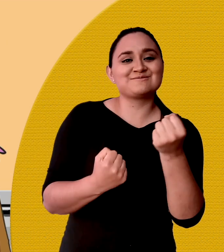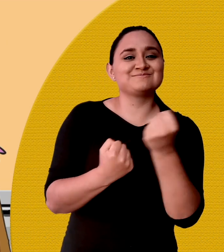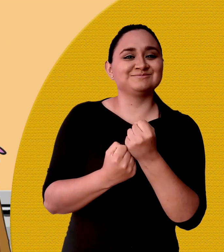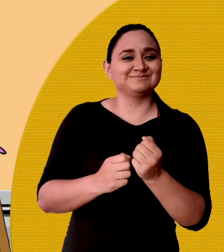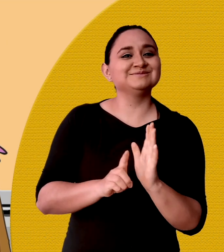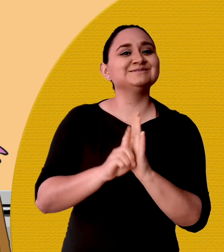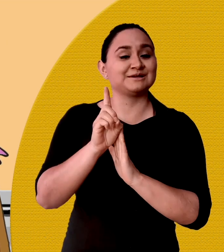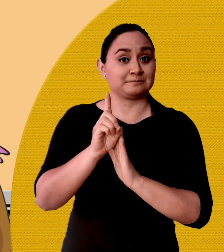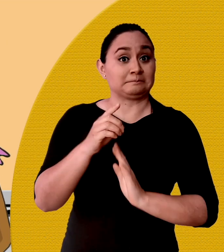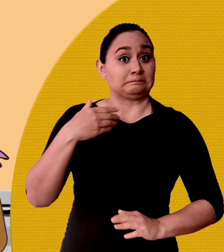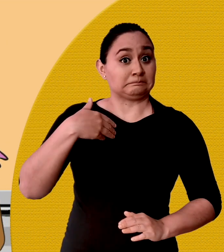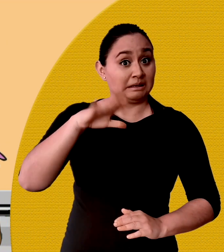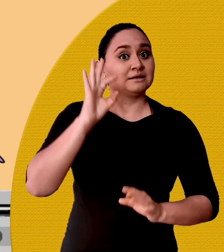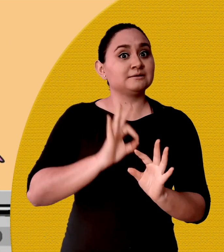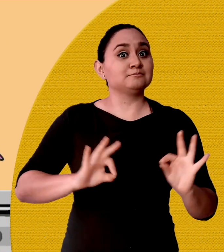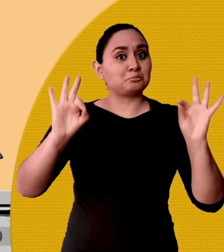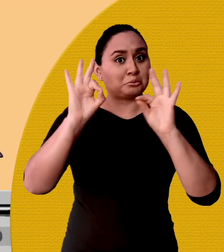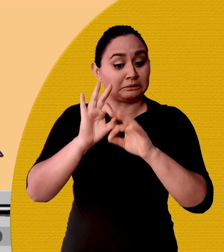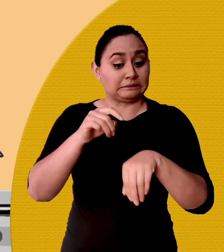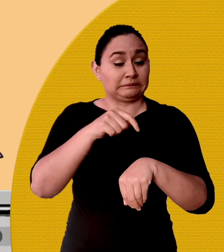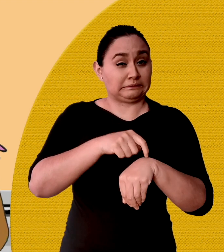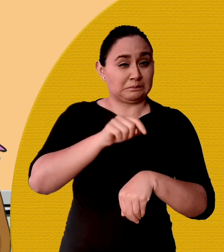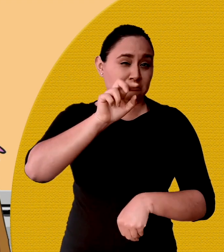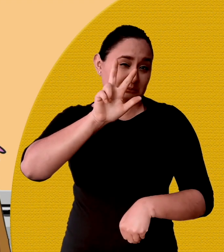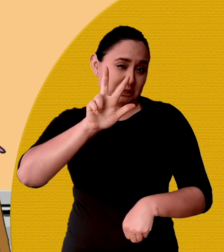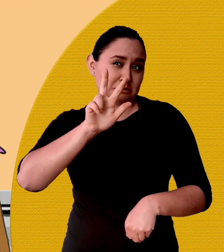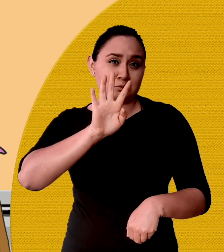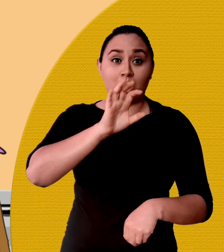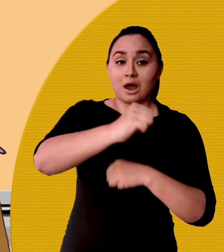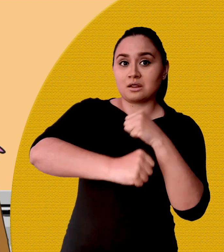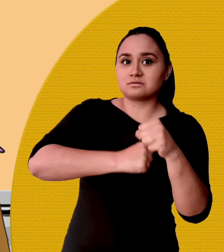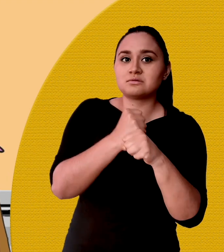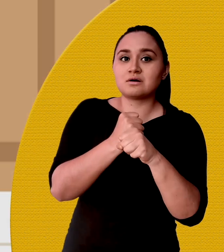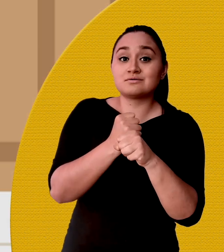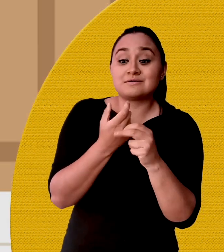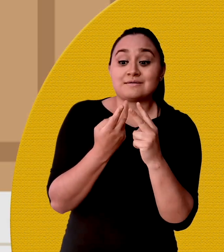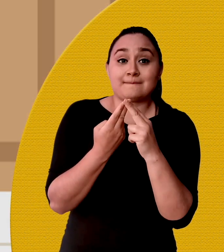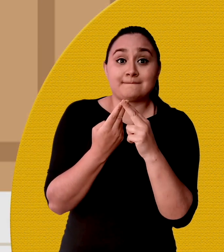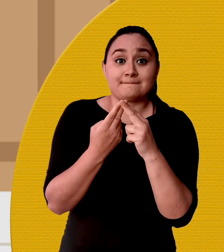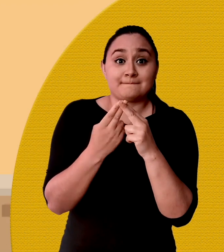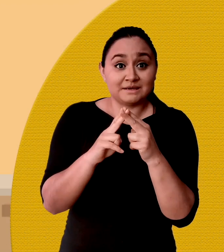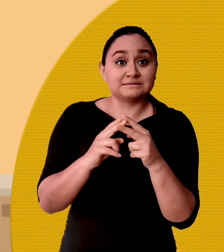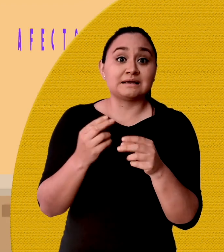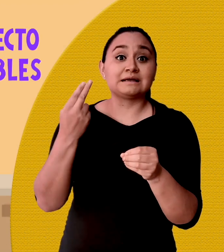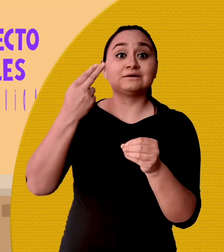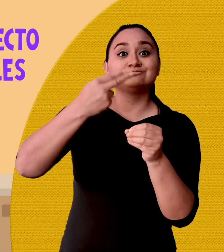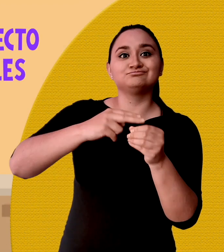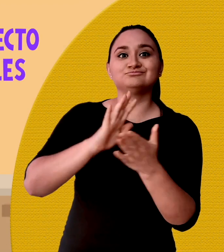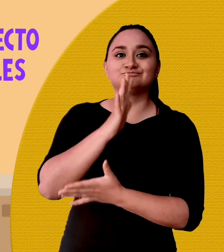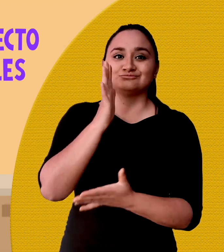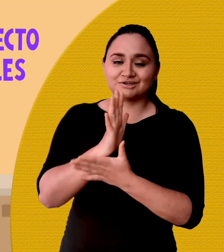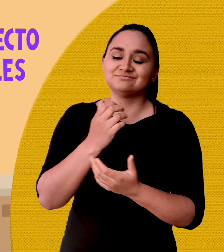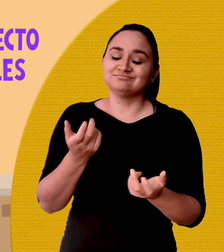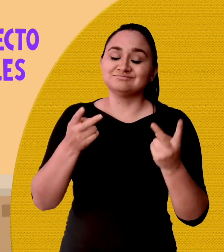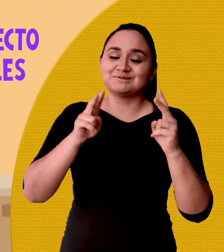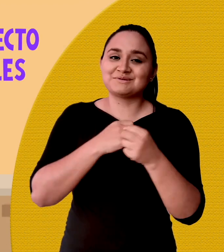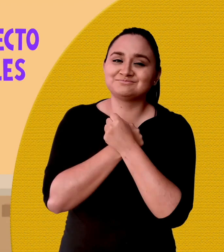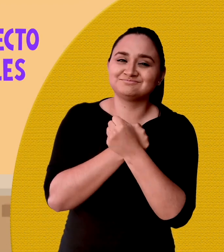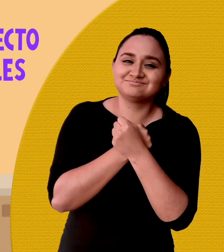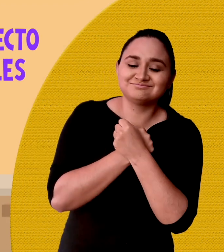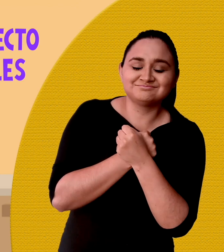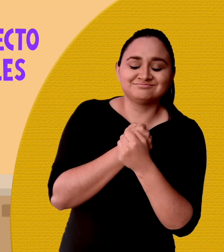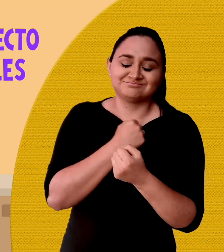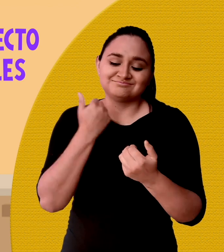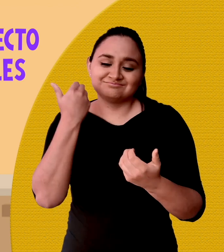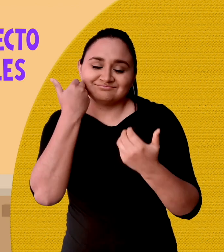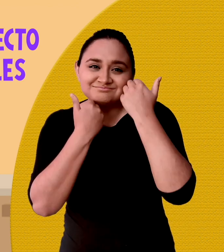Pero lo más importante es que a los 3 o 4 años, ingresen a la educación inicial. Y darles mucho cariño y afecto, que es indispensable